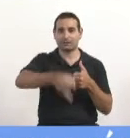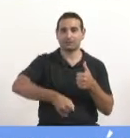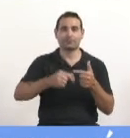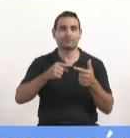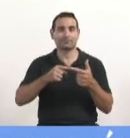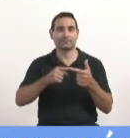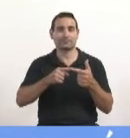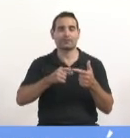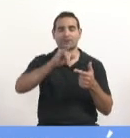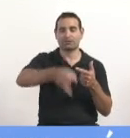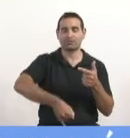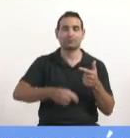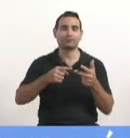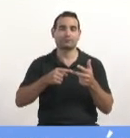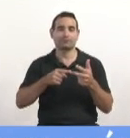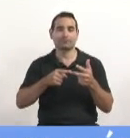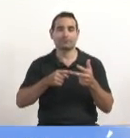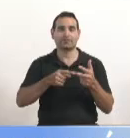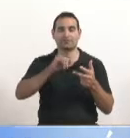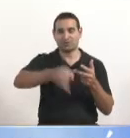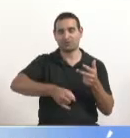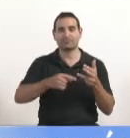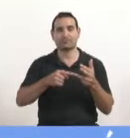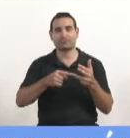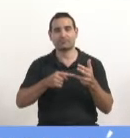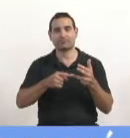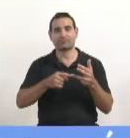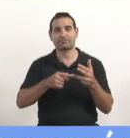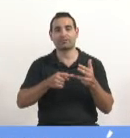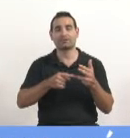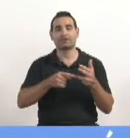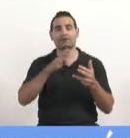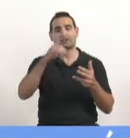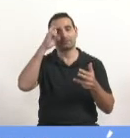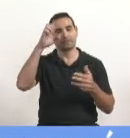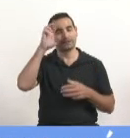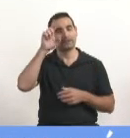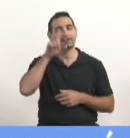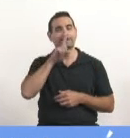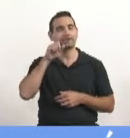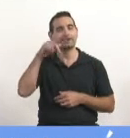afirmativo. Vega, afirmativo. Berazay, afirmativo. Beretinec, su voto, por favor.